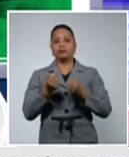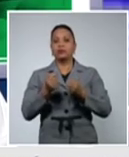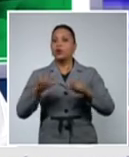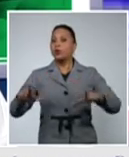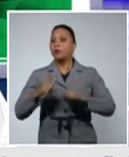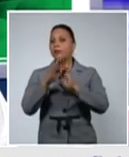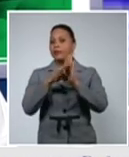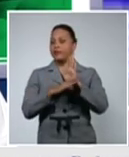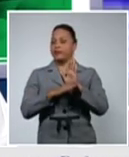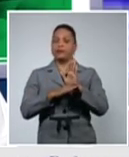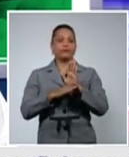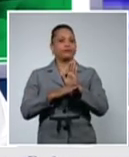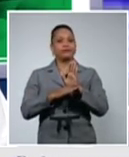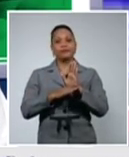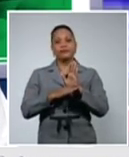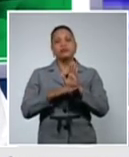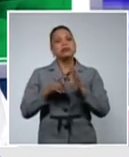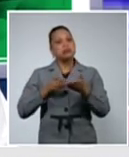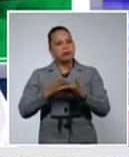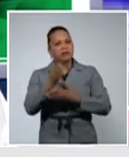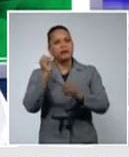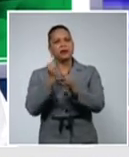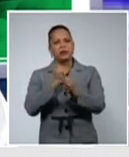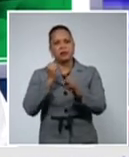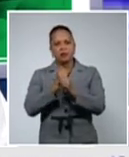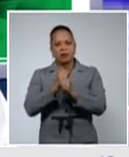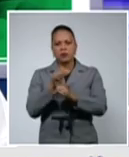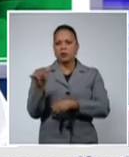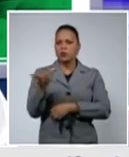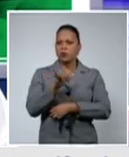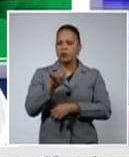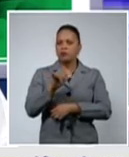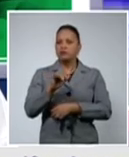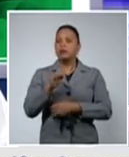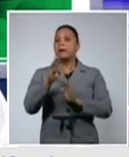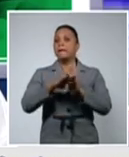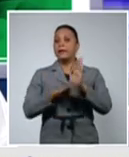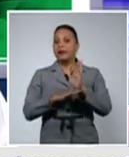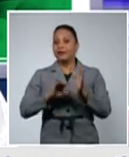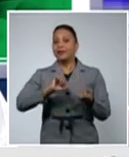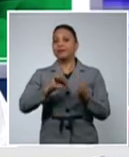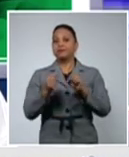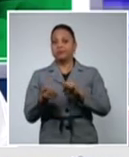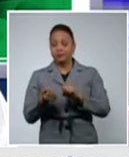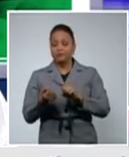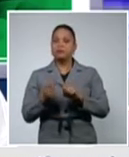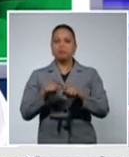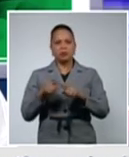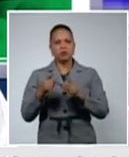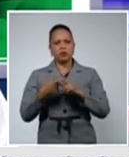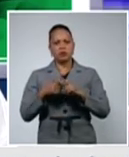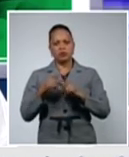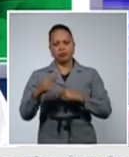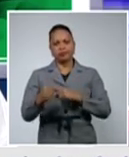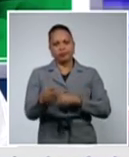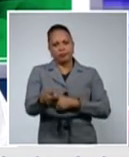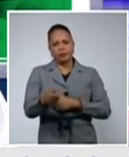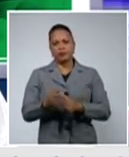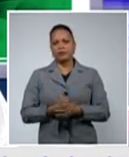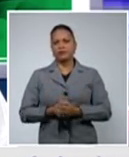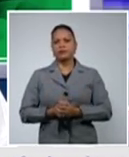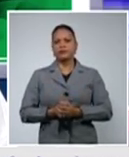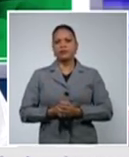De todas formas, se trabaja, se toma medidas y va a tener una solución. El